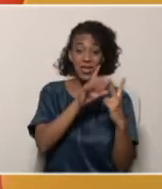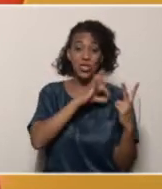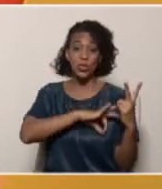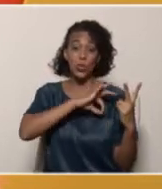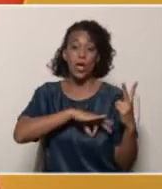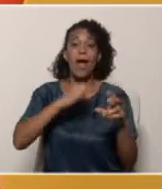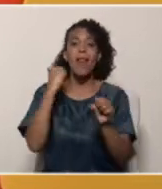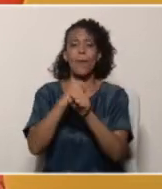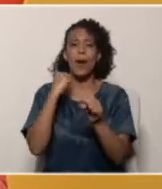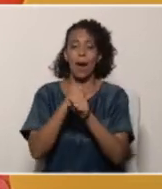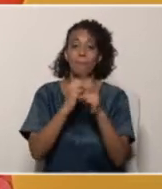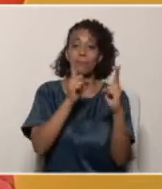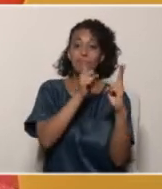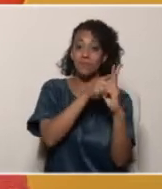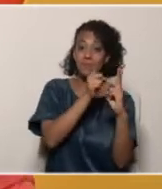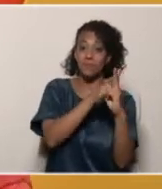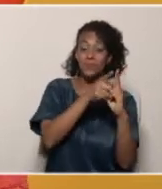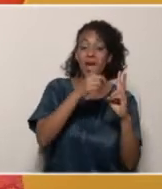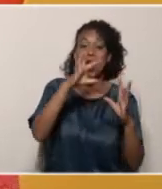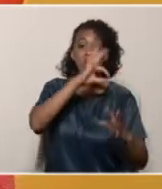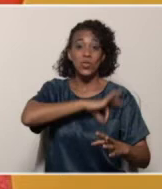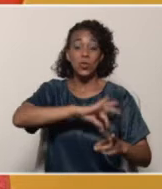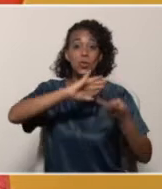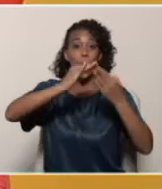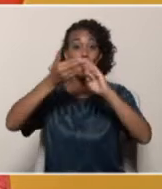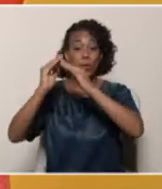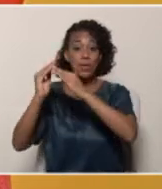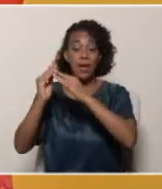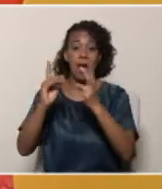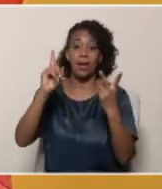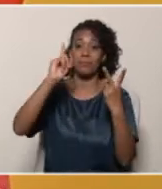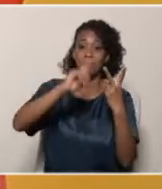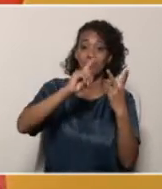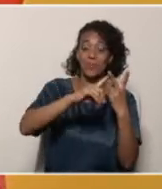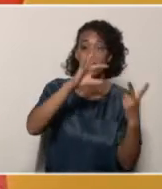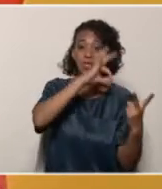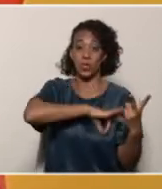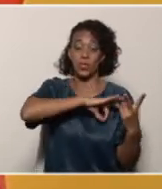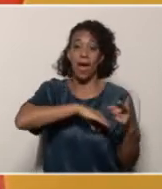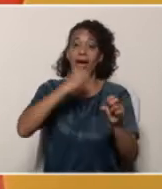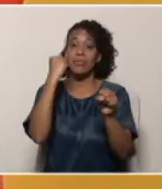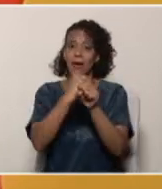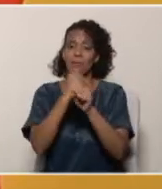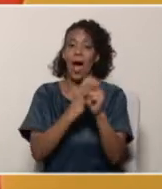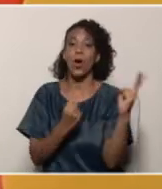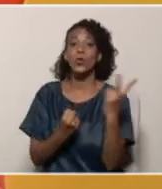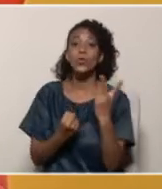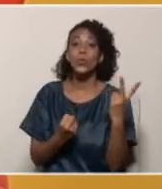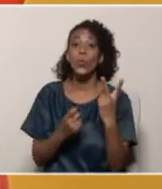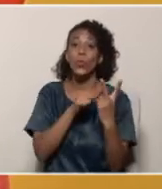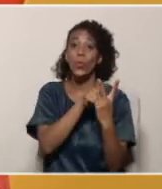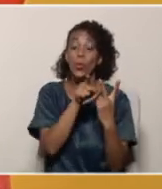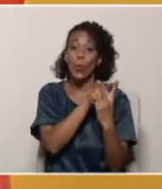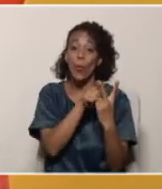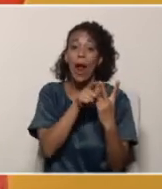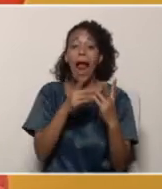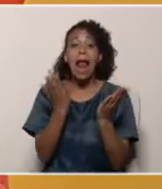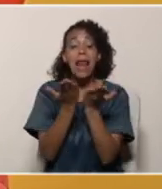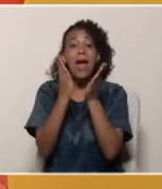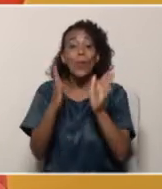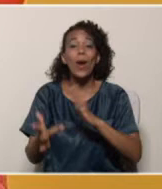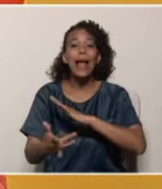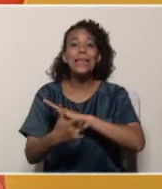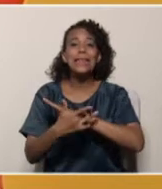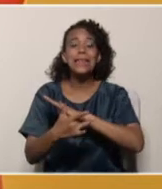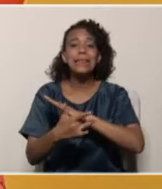laboral. En este caso, ustedes estudiantes, frecuentemente, para la parte técnica, las escuelas técnicas,